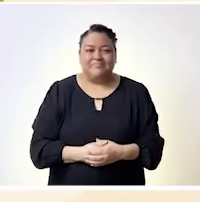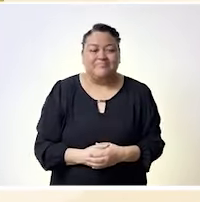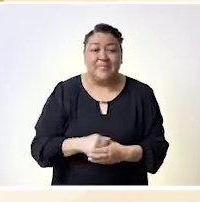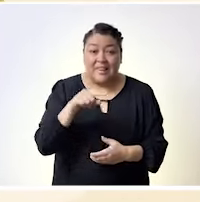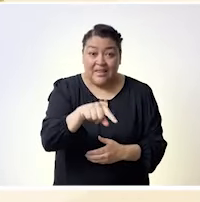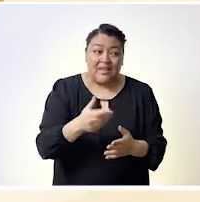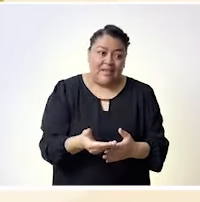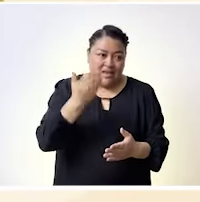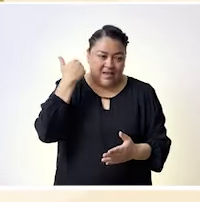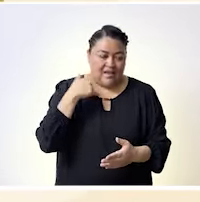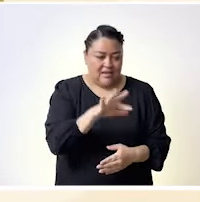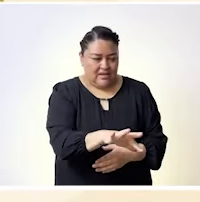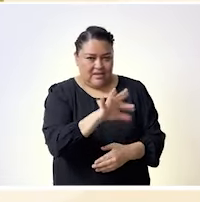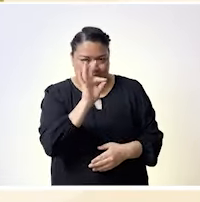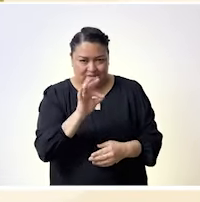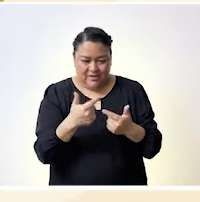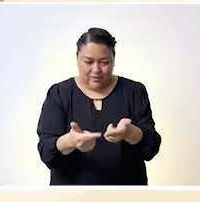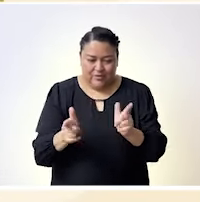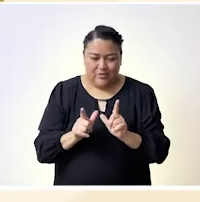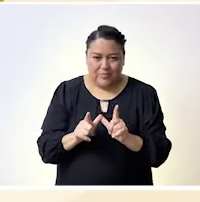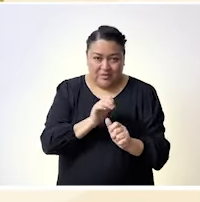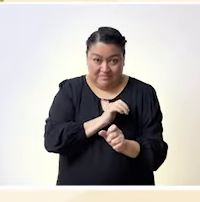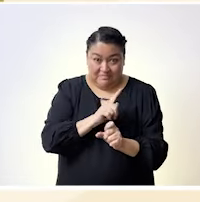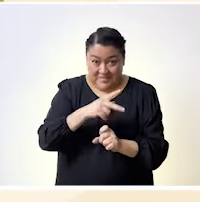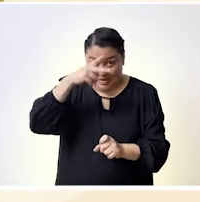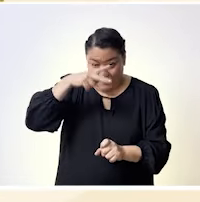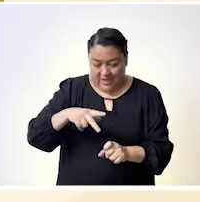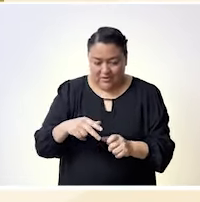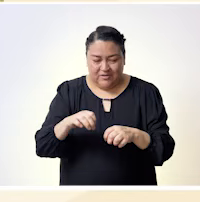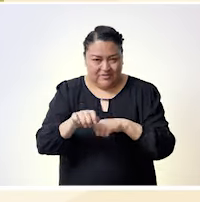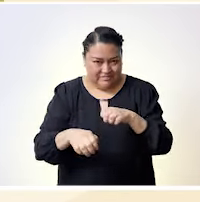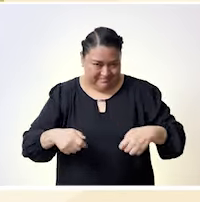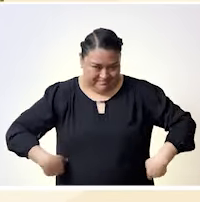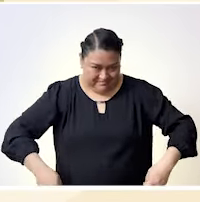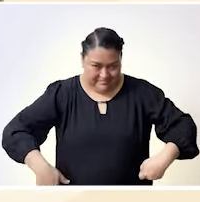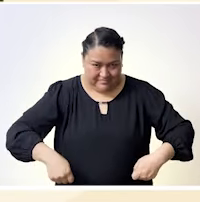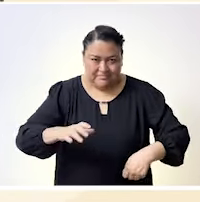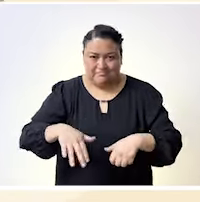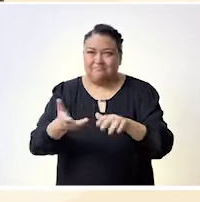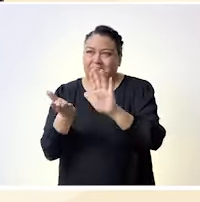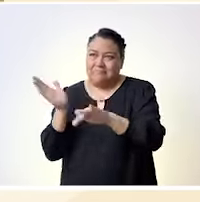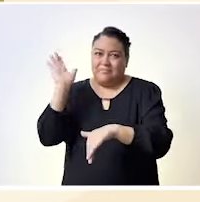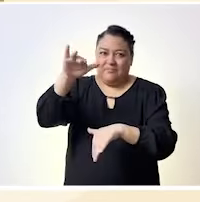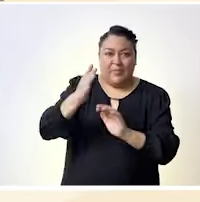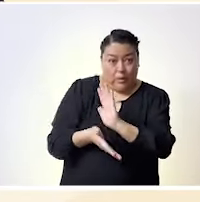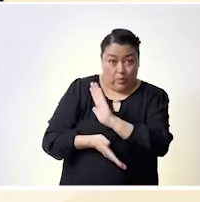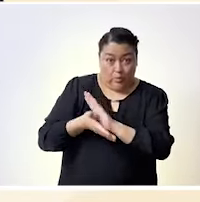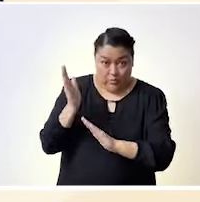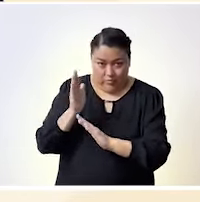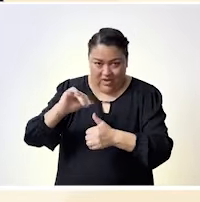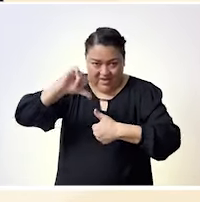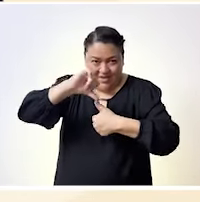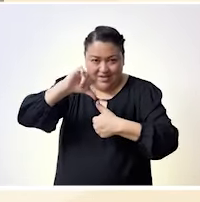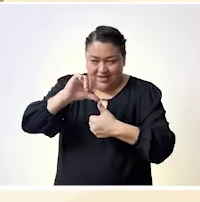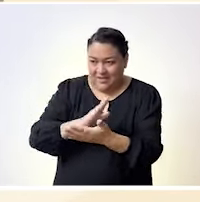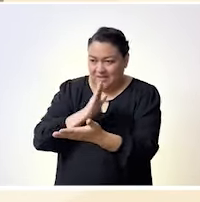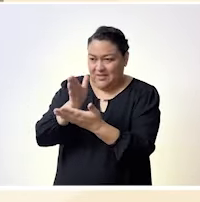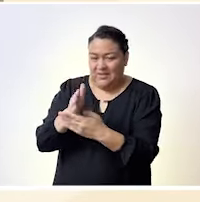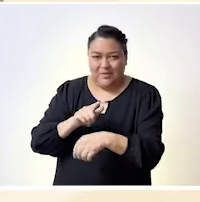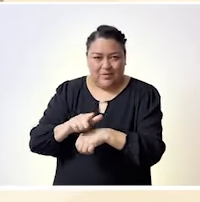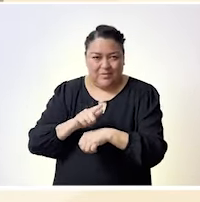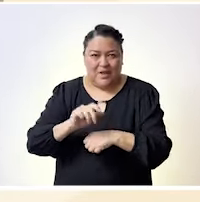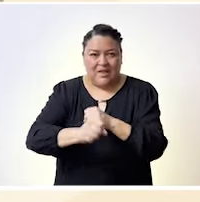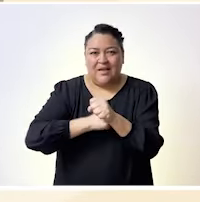Nacional Mexicana de Básquetbol en Silla de Ruedas. Participó en los Juegos Centroamericanos Guatemala en 2018 y en los Juegos